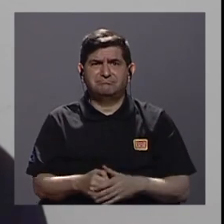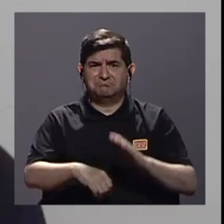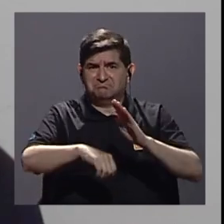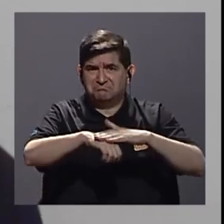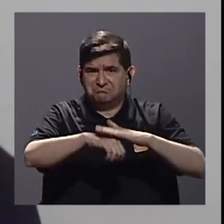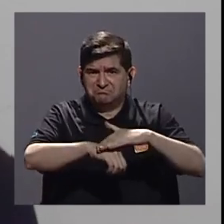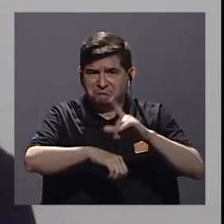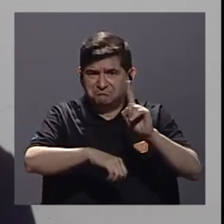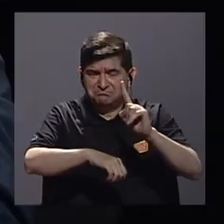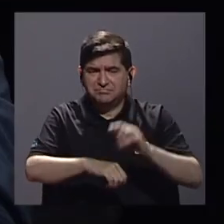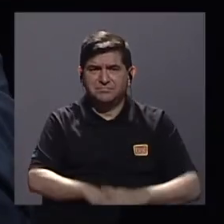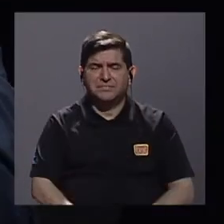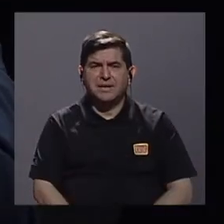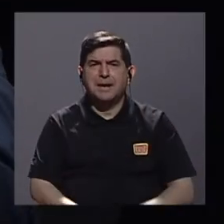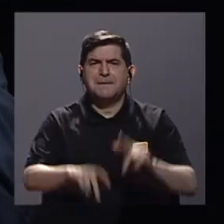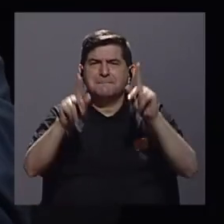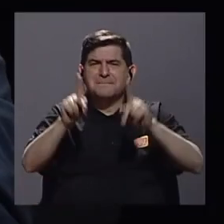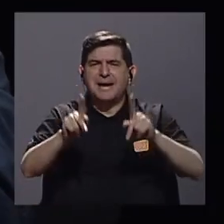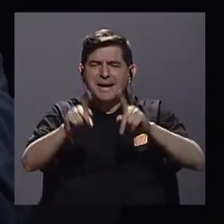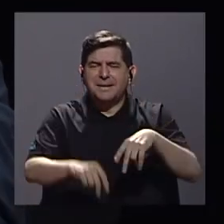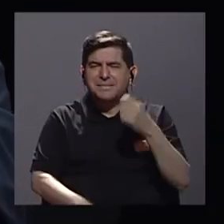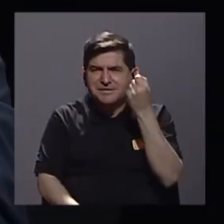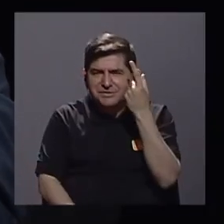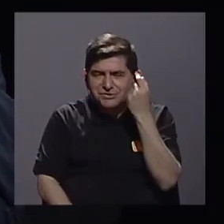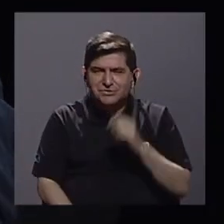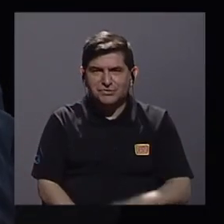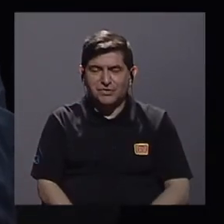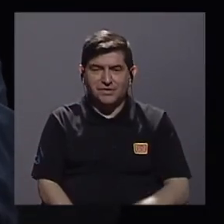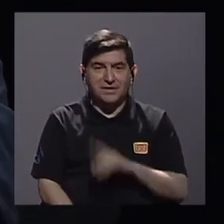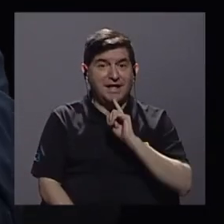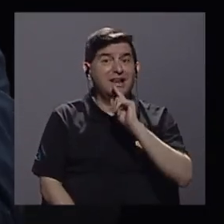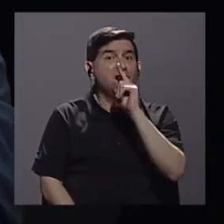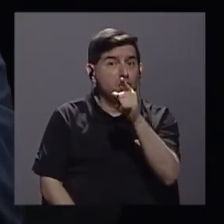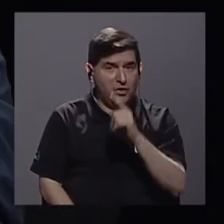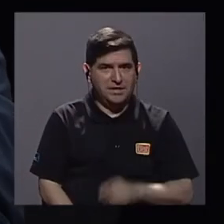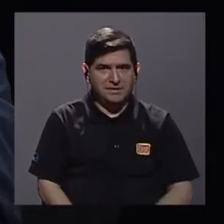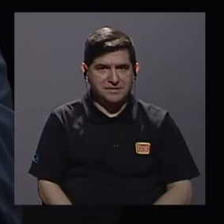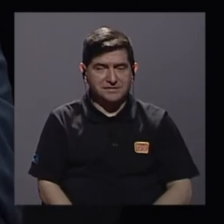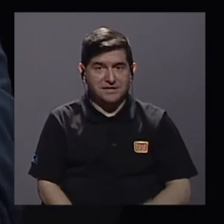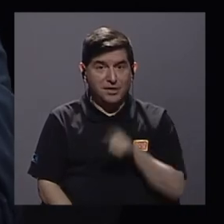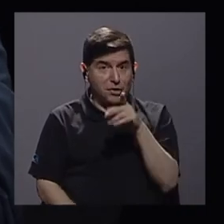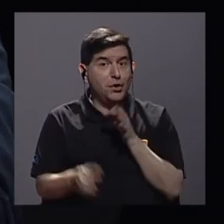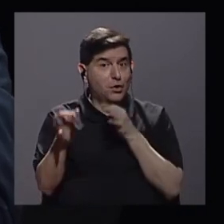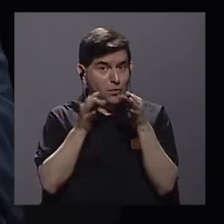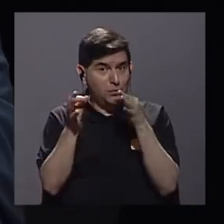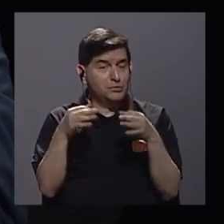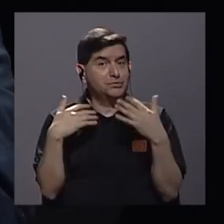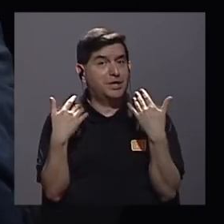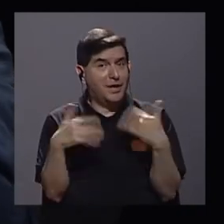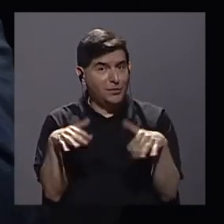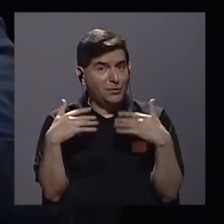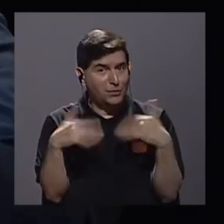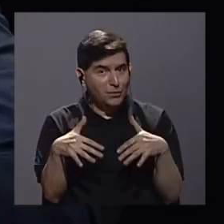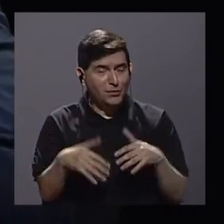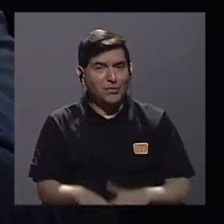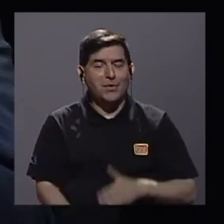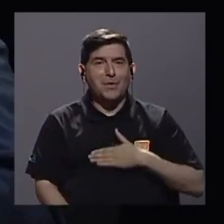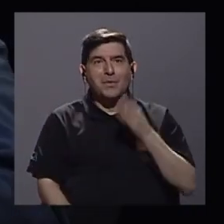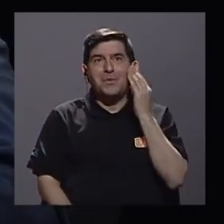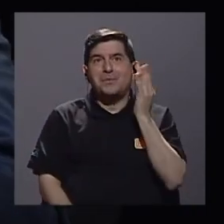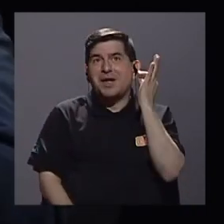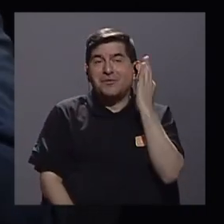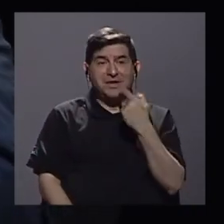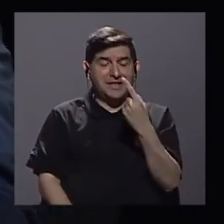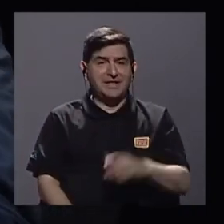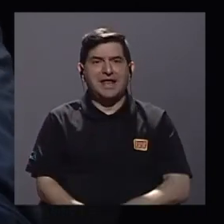permitido vamos a ver para que la audiencia lea doña Julissa de lo que está diciendo porque lo que dice doña Julissa es a ver diría mi abuelita santa